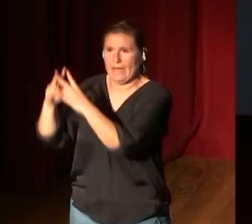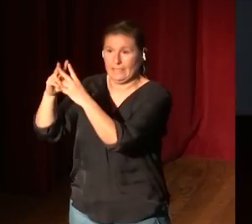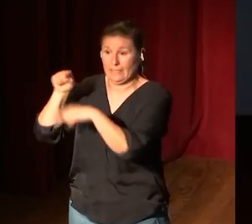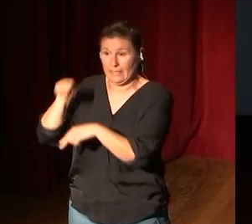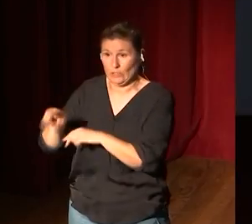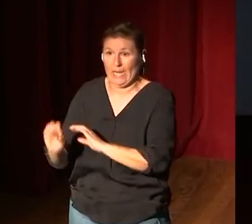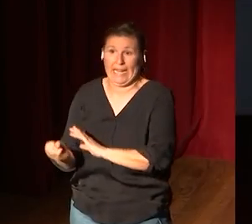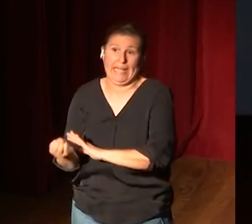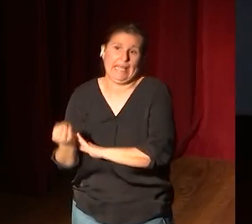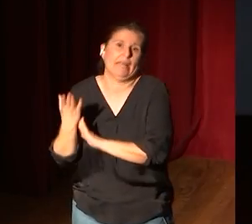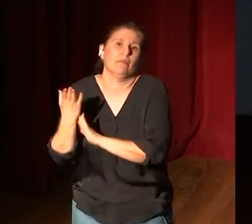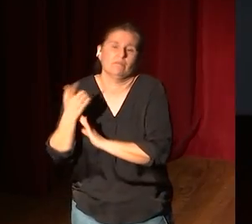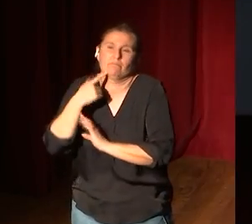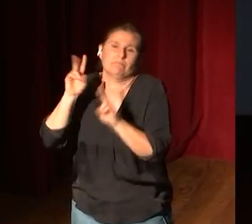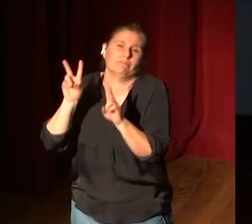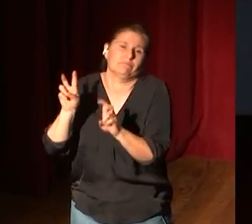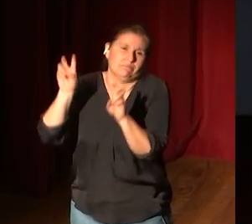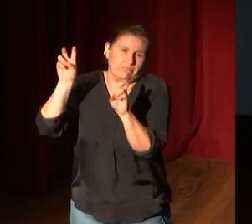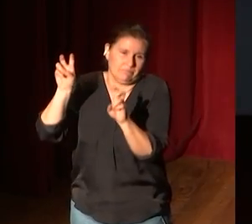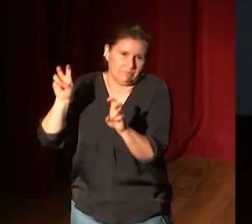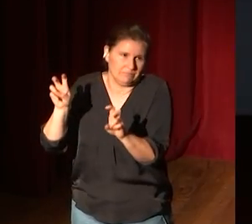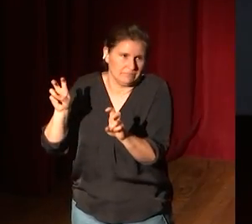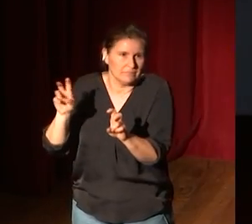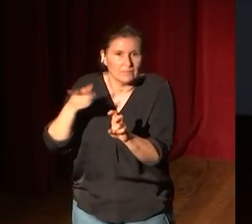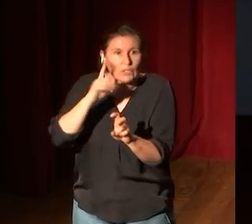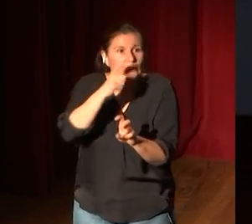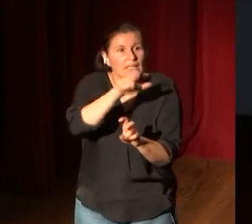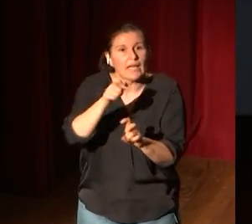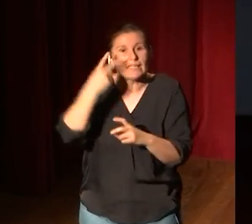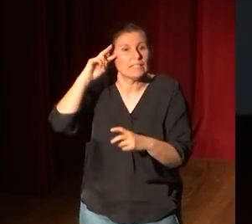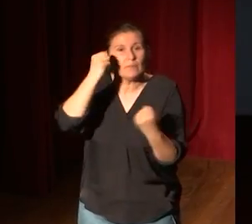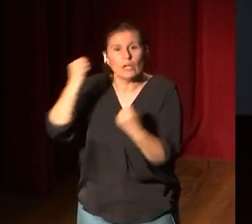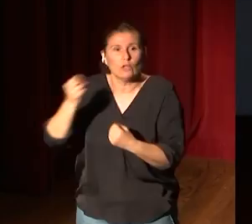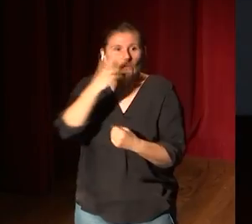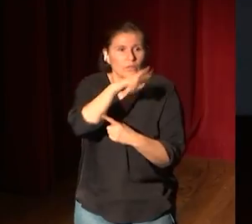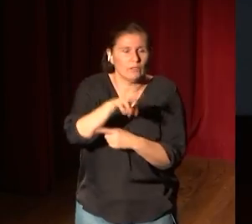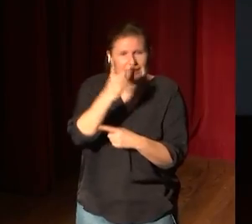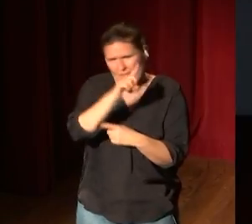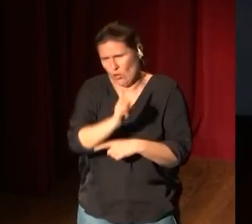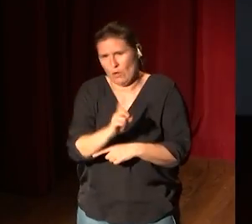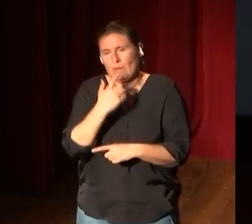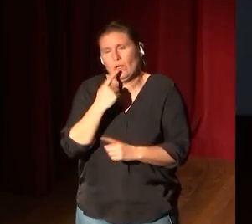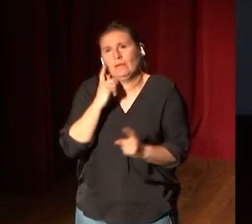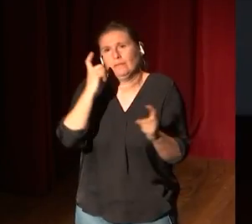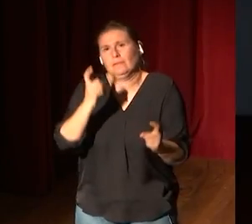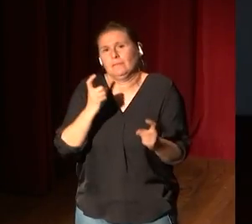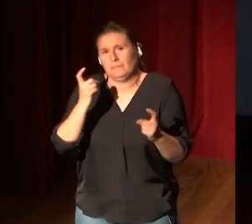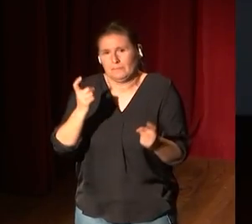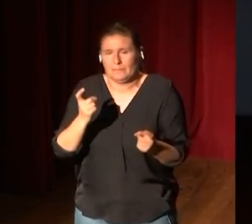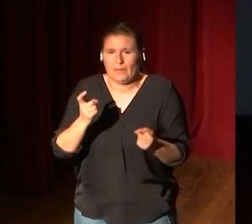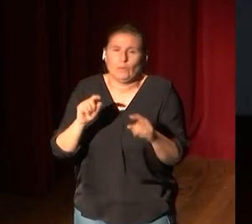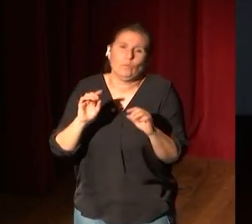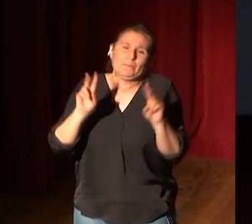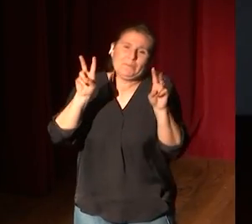germen, vamos a decirlo así, de una manera, haciendo un gran salto, si aquí hay museógrafos y museólogos, sabrán que no, pero bueno, voy a hacer un gran salto, una pequeña gran